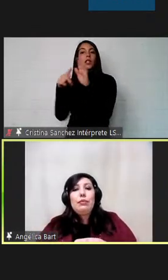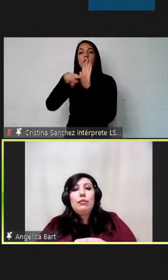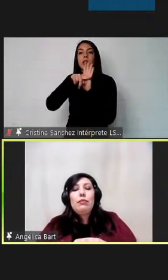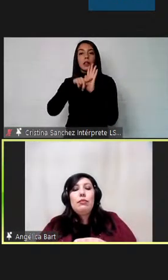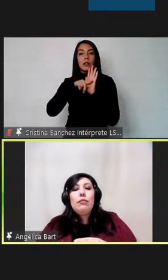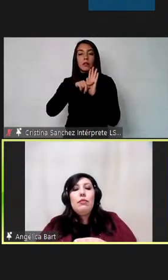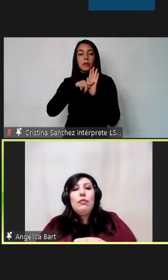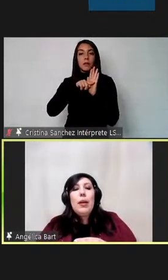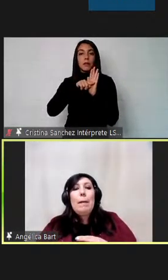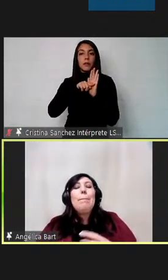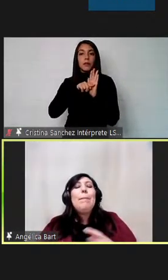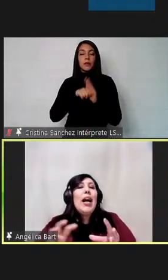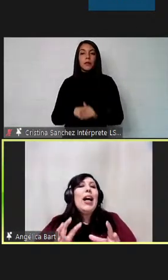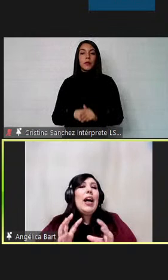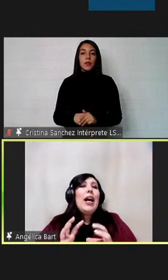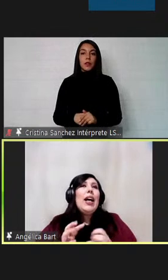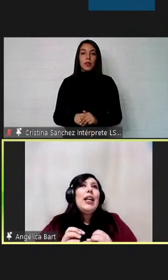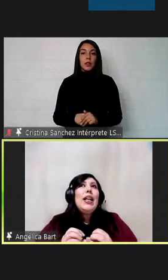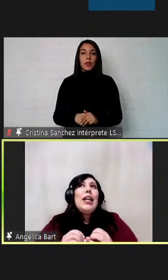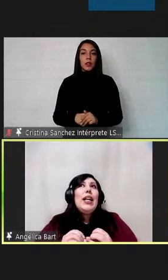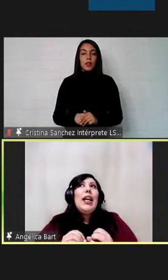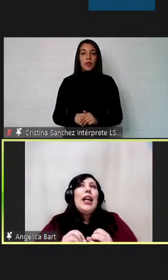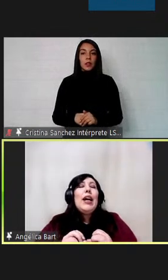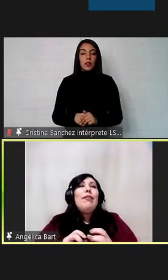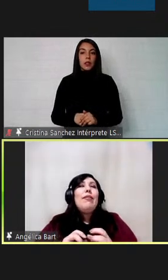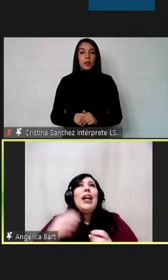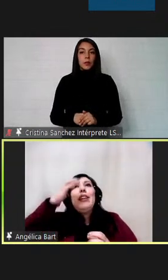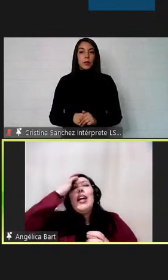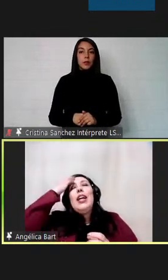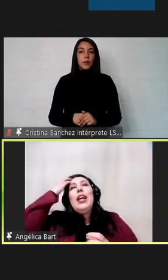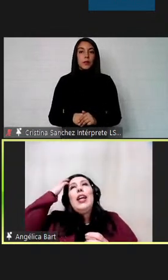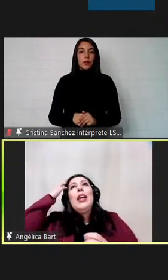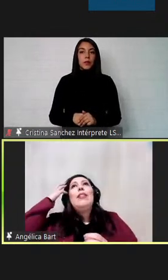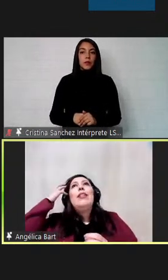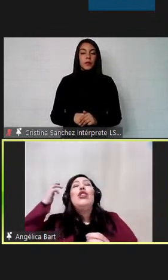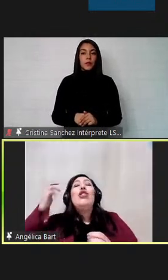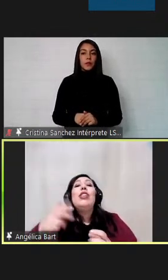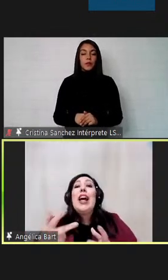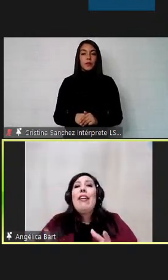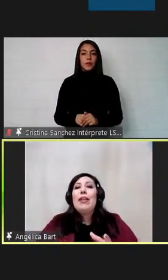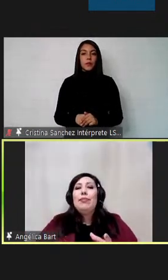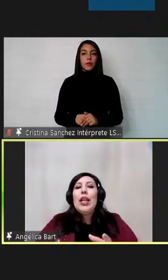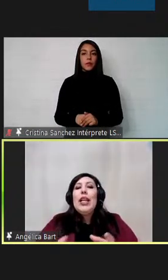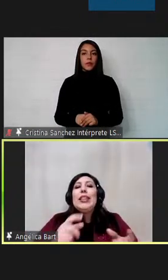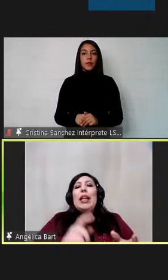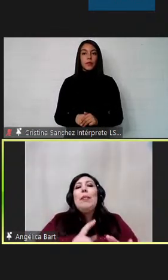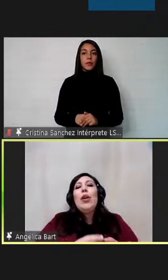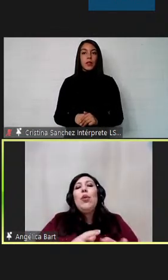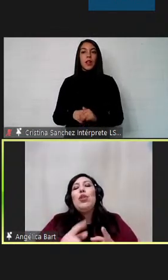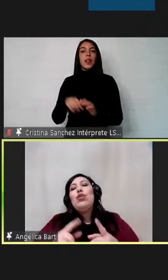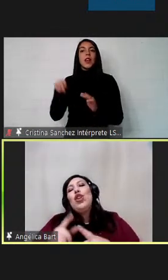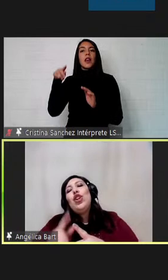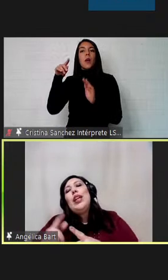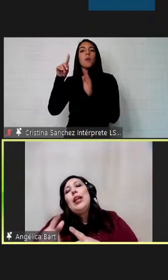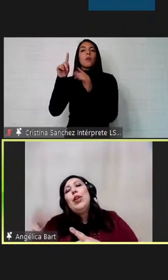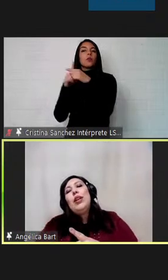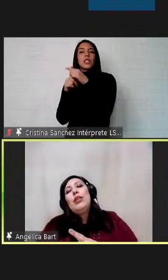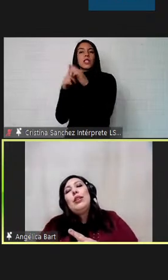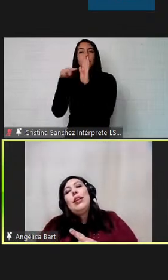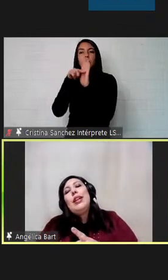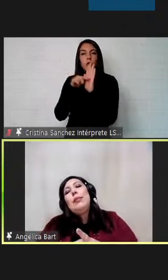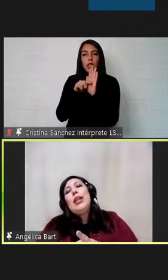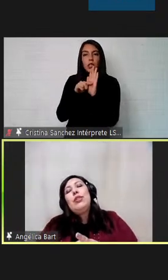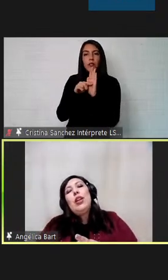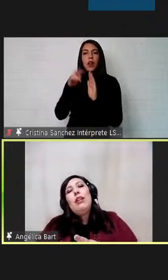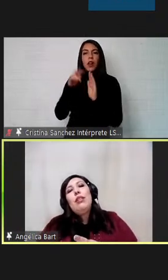va a va a estar considerada sin embargo cuando nosotros no tenemos